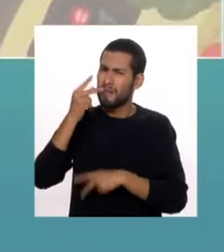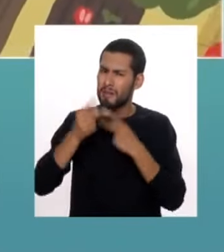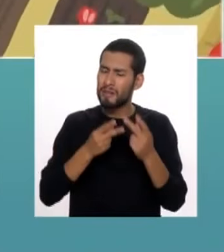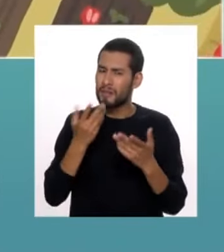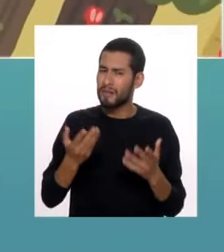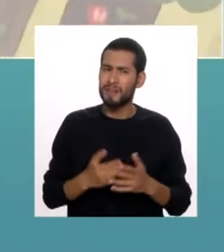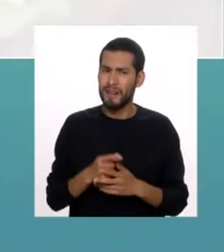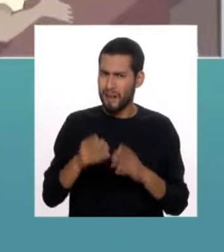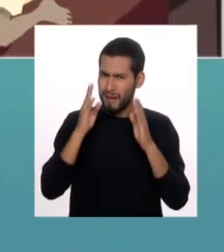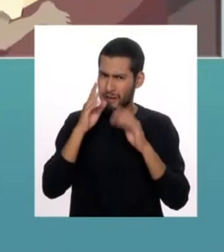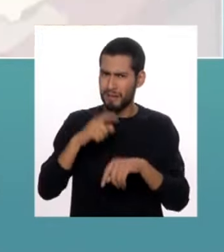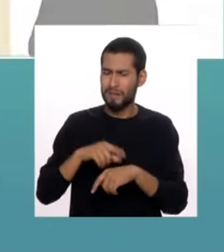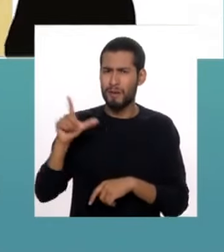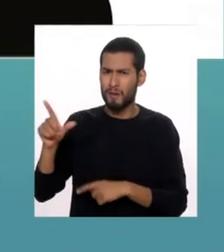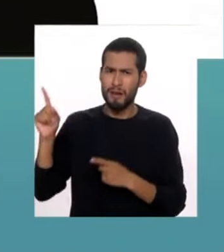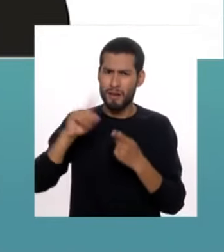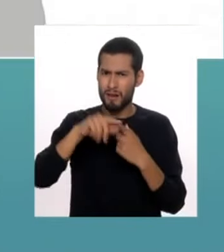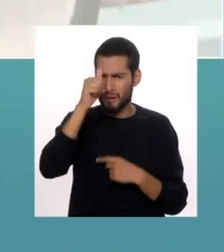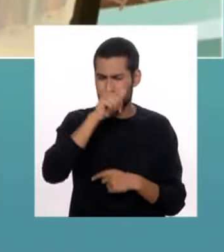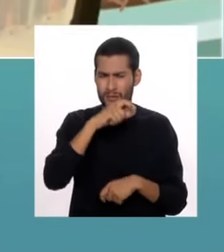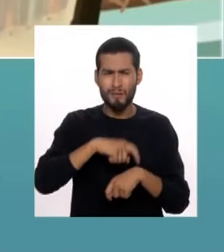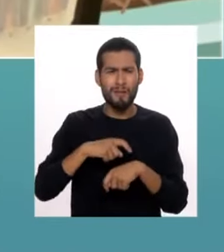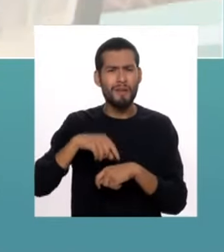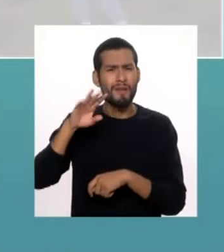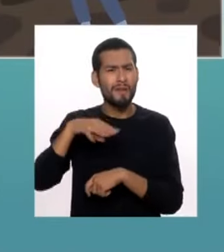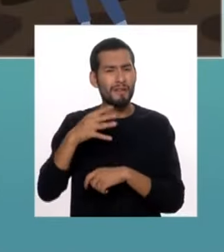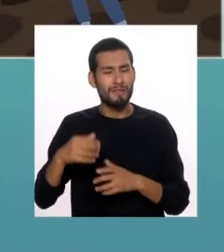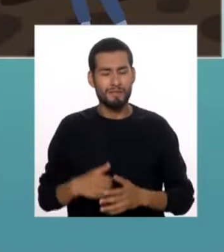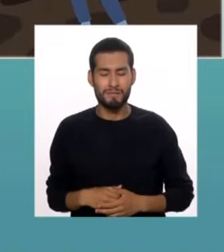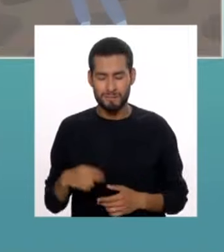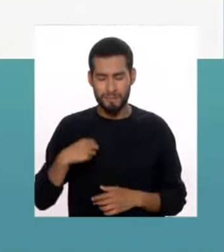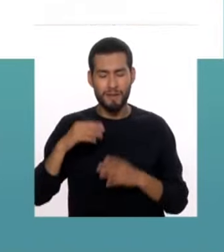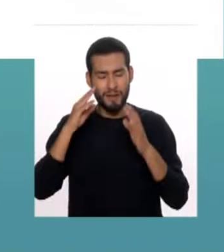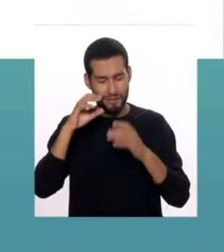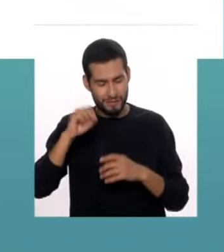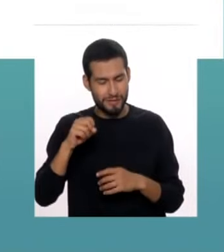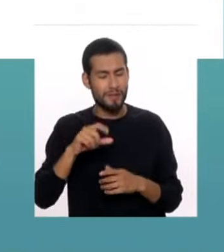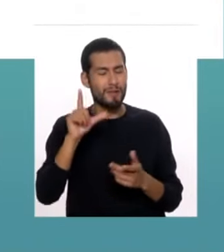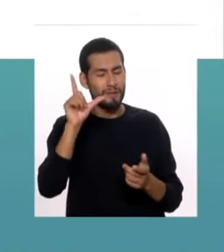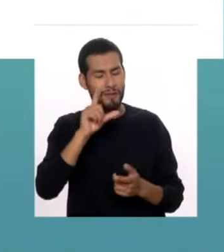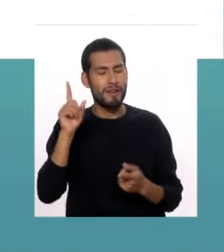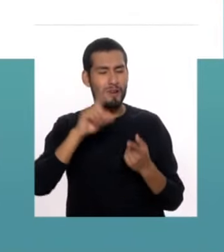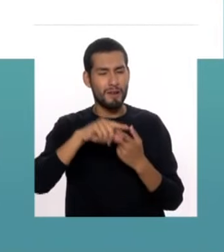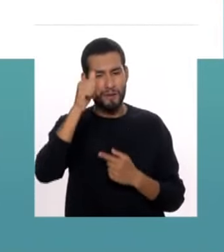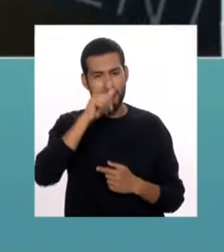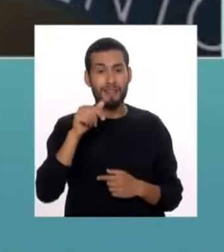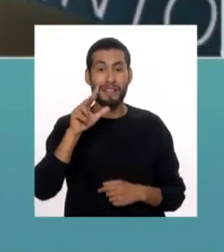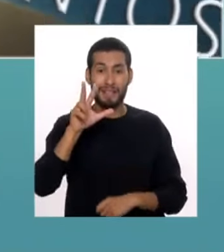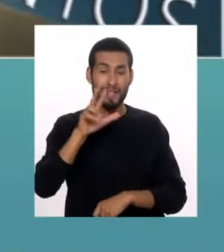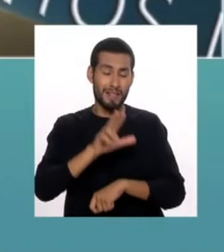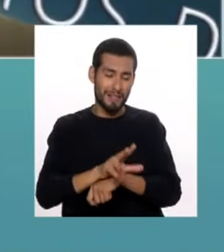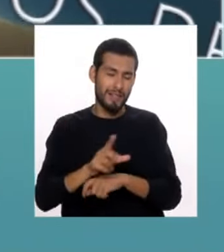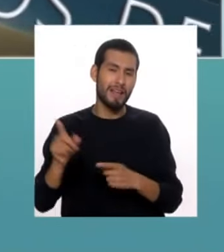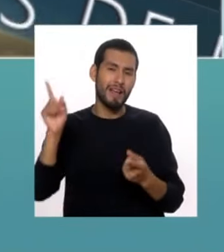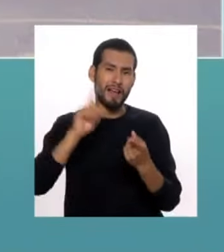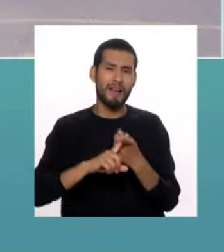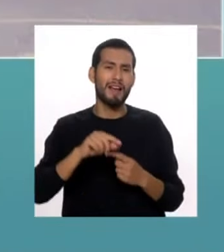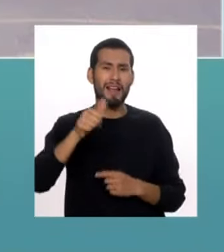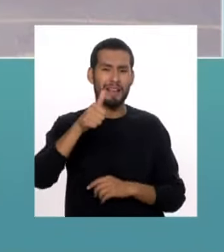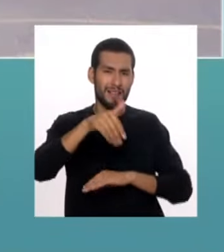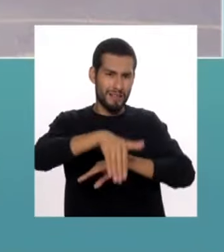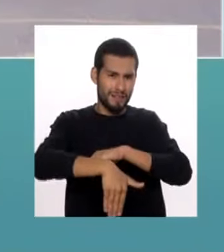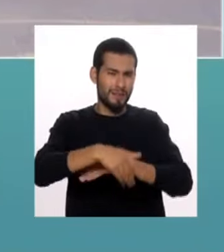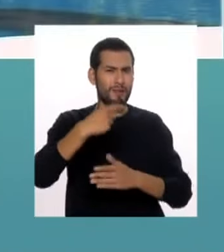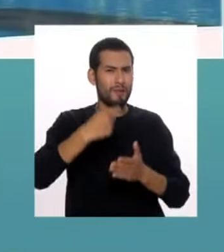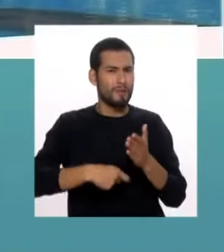Sabemos que atienden de lunes a domingo, ¿cuáles son los horarios? Así es, atendemos de lunes a domingo, estamos desde las 3 de la tarde hasta las 10 de la noche,